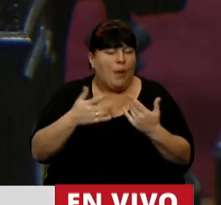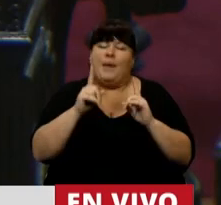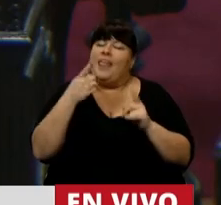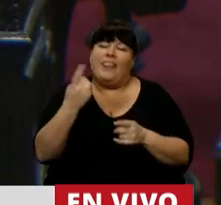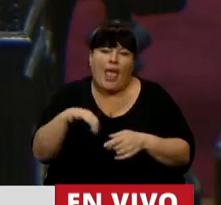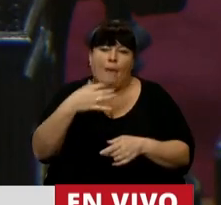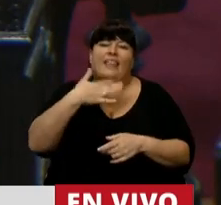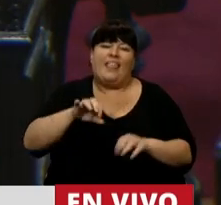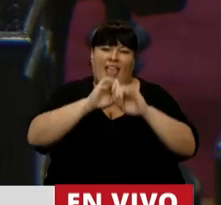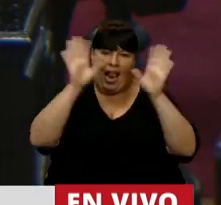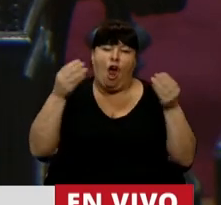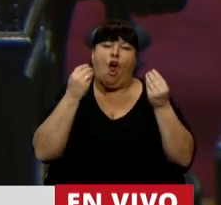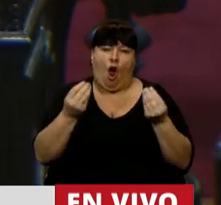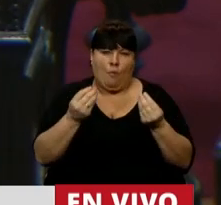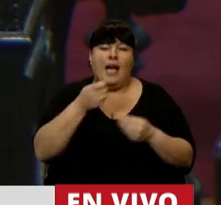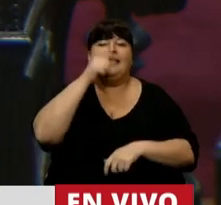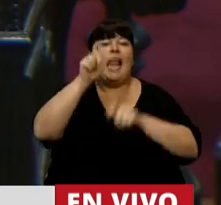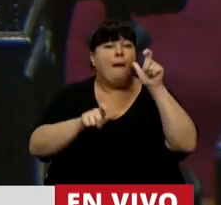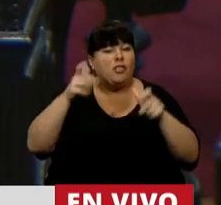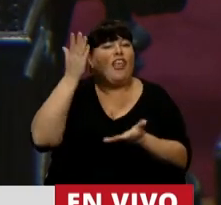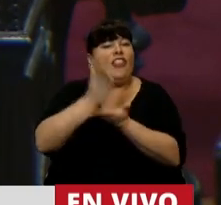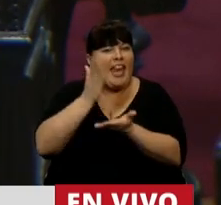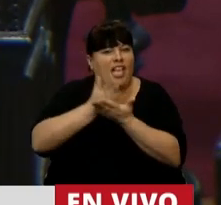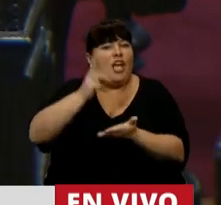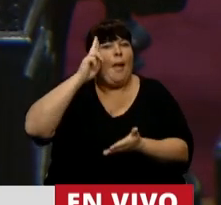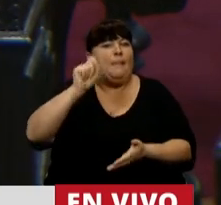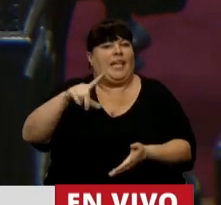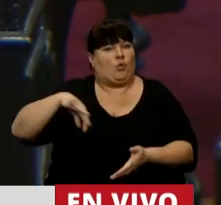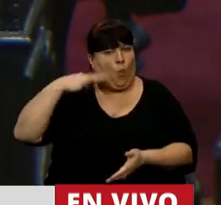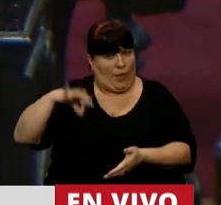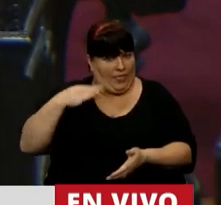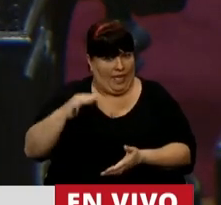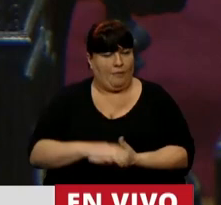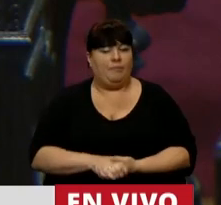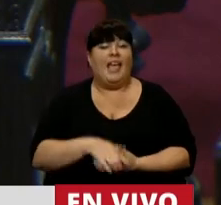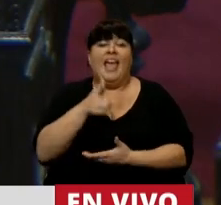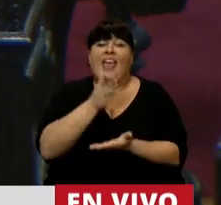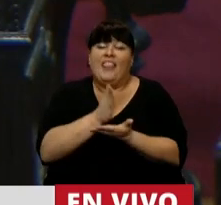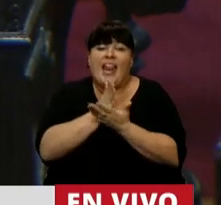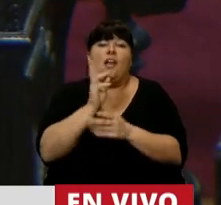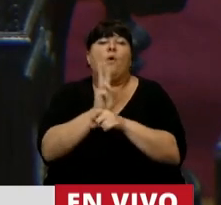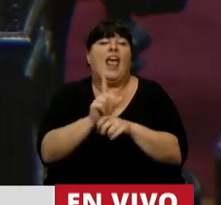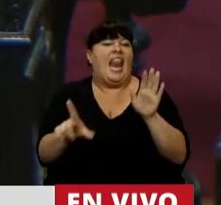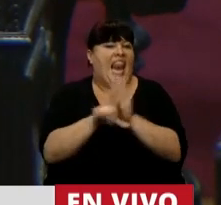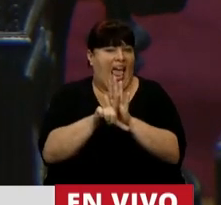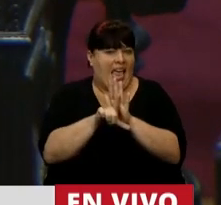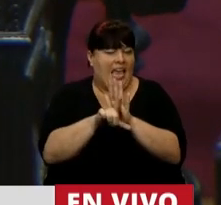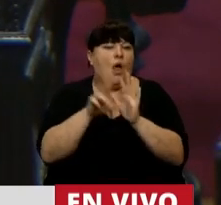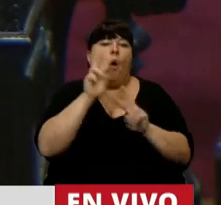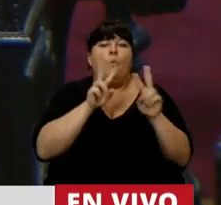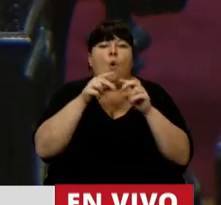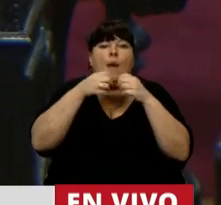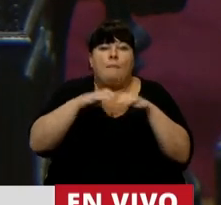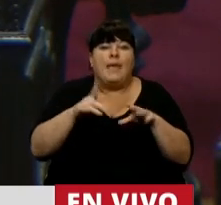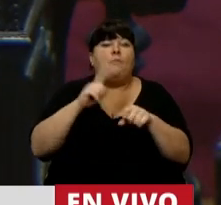pero es necesario interpretarlo. Toda persona tiene derecho a que se respete su vida, dice. Ese derecho está protegido por ley y en general a